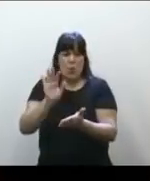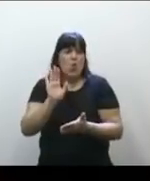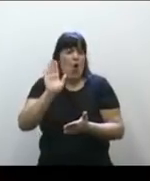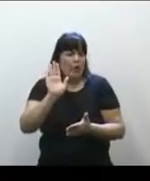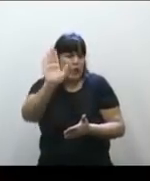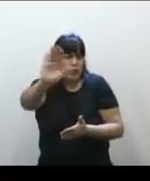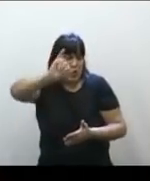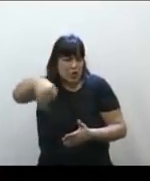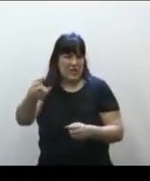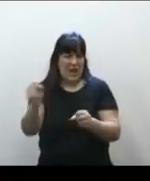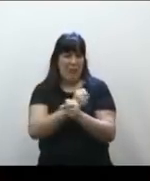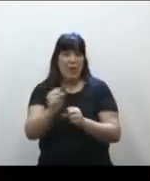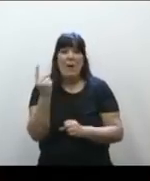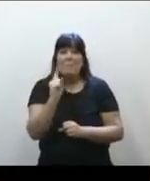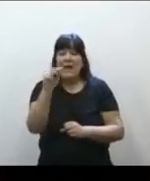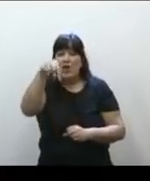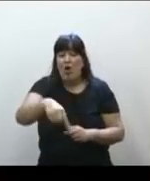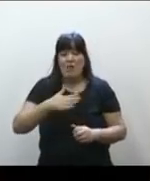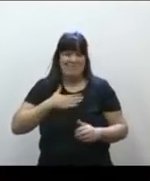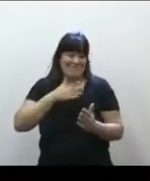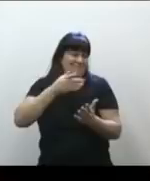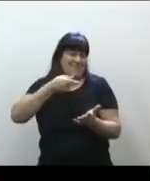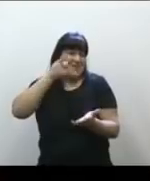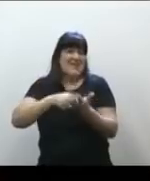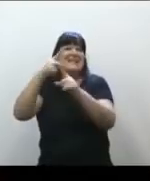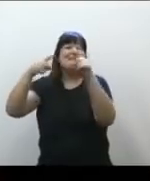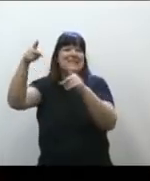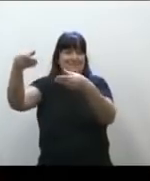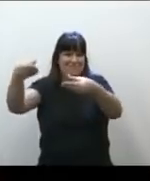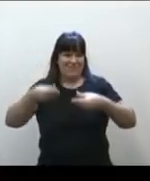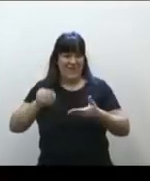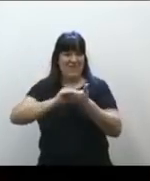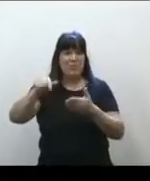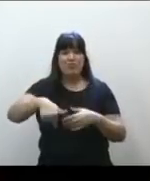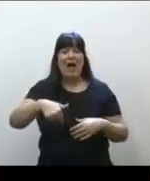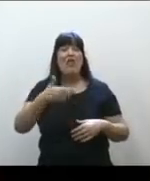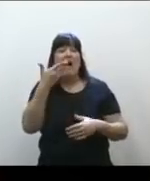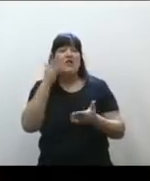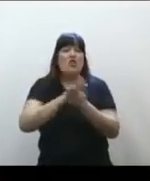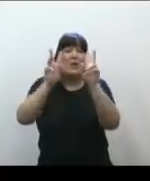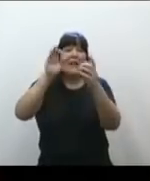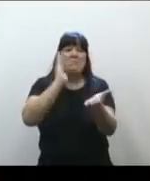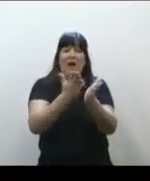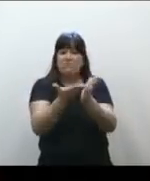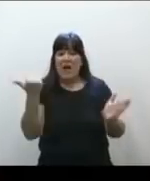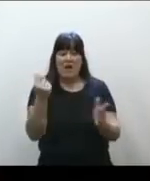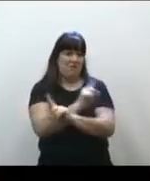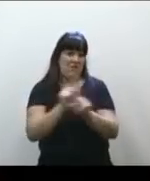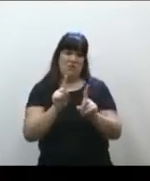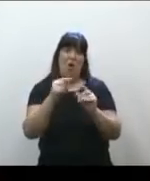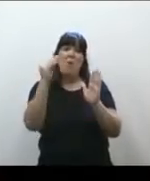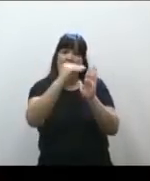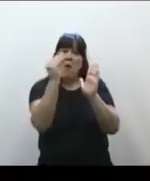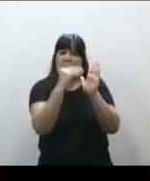pero este, ni dictamen, sino media sanción que estamos tratando, no habla de eso, habla de muchas otras cosas.